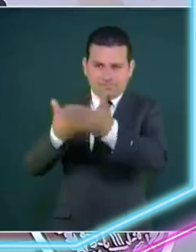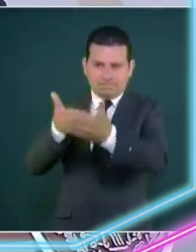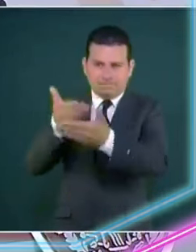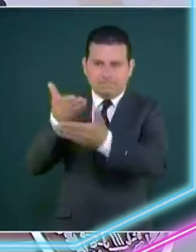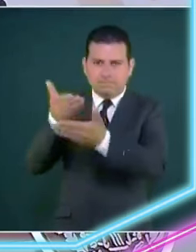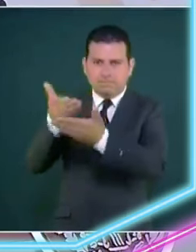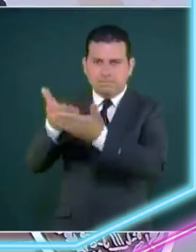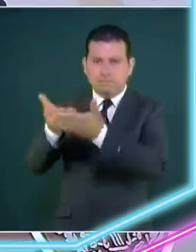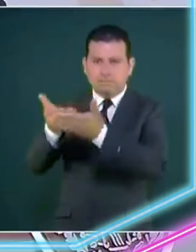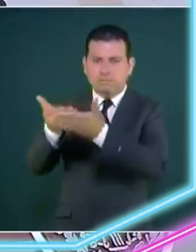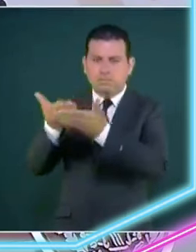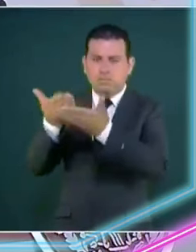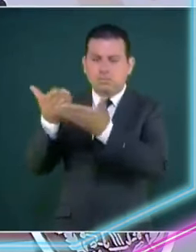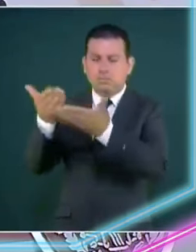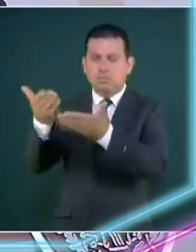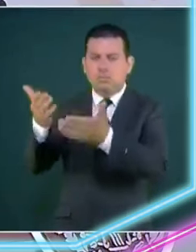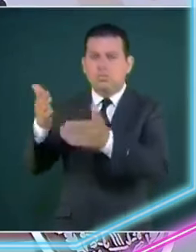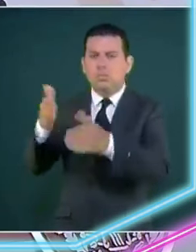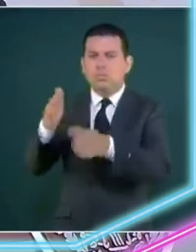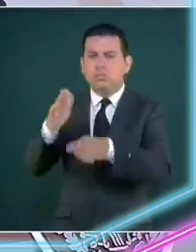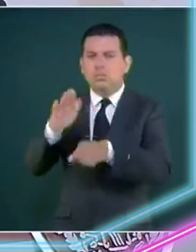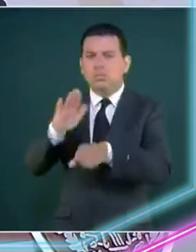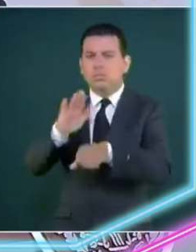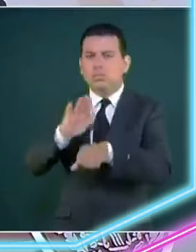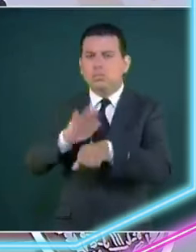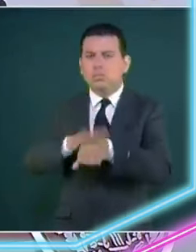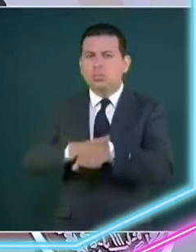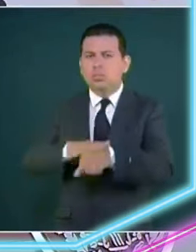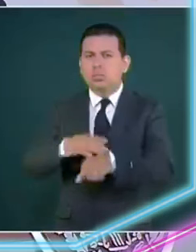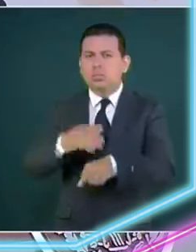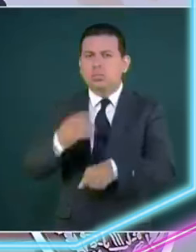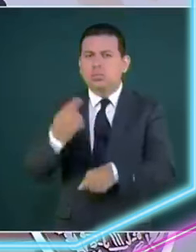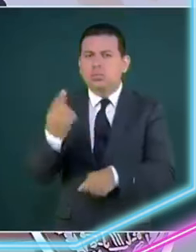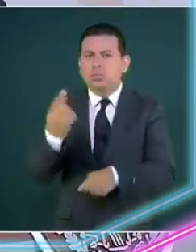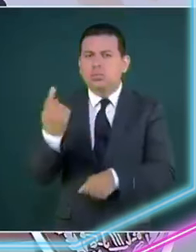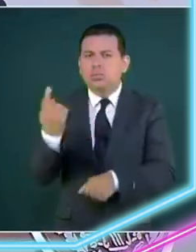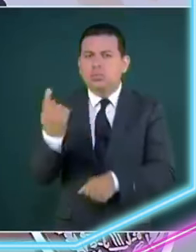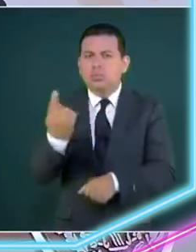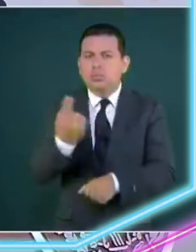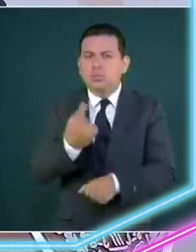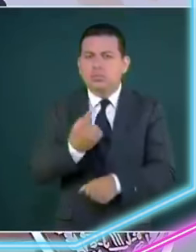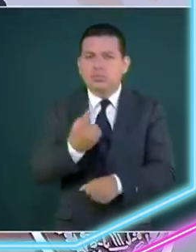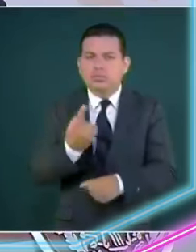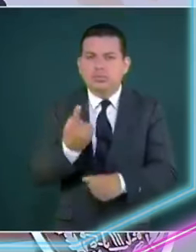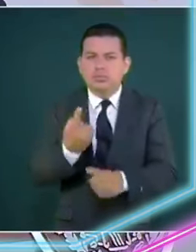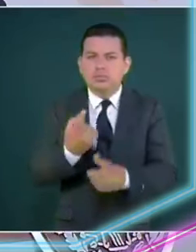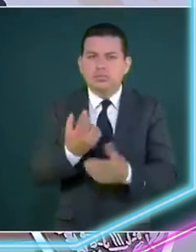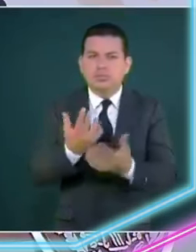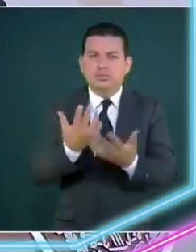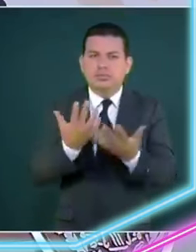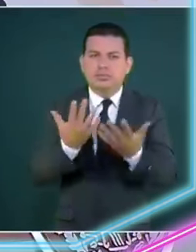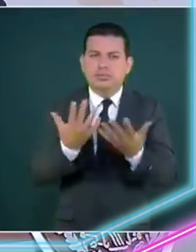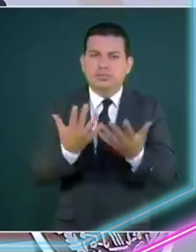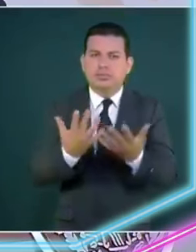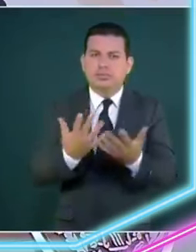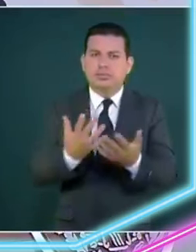sino que les dan una tarjeta de débito en las que les están depositando 110 dólares